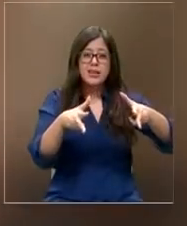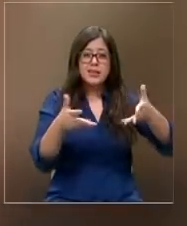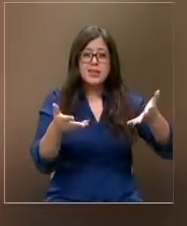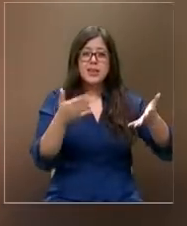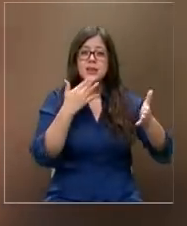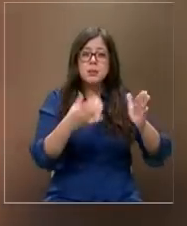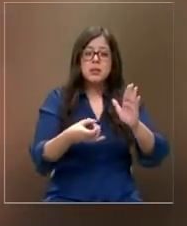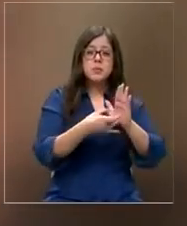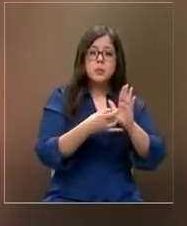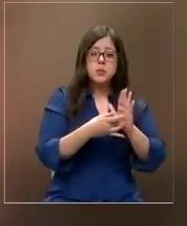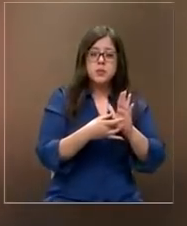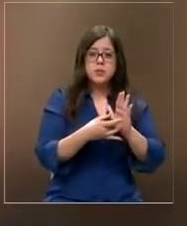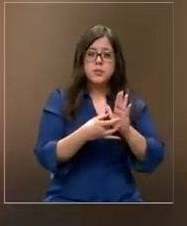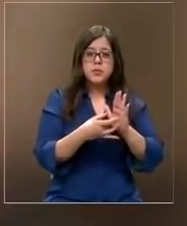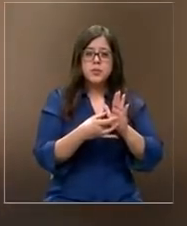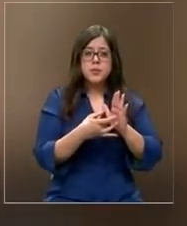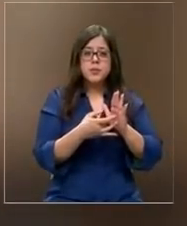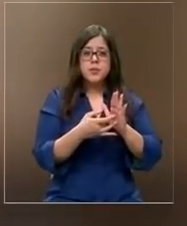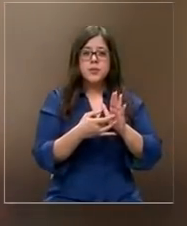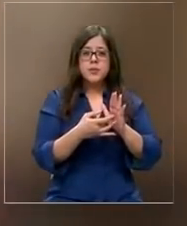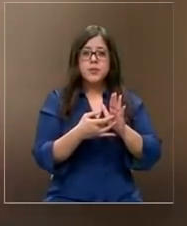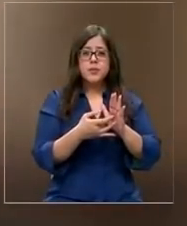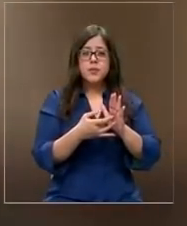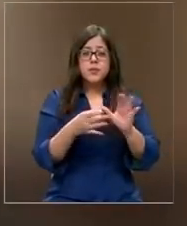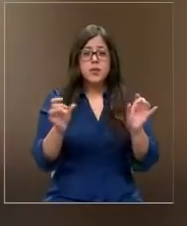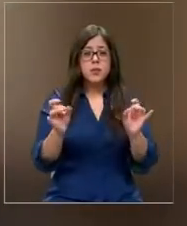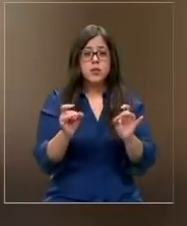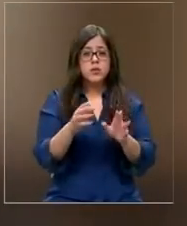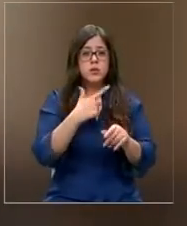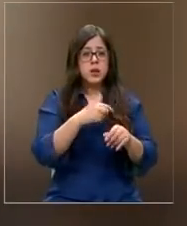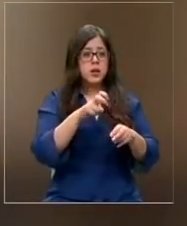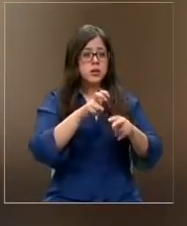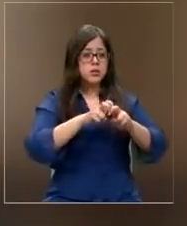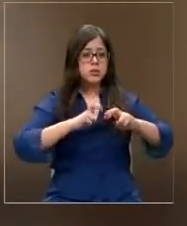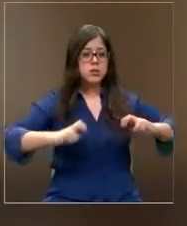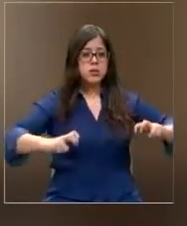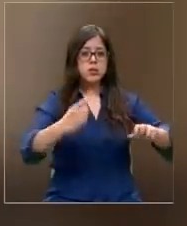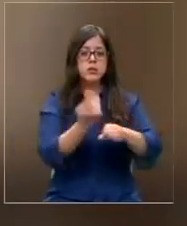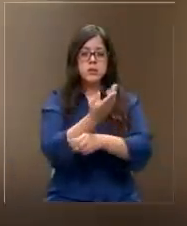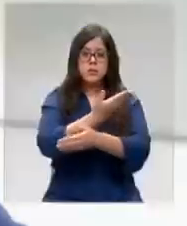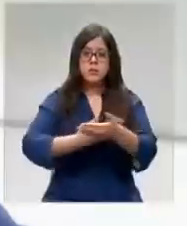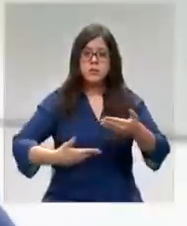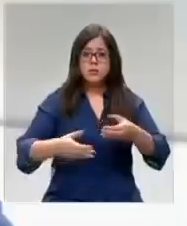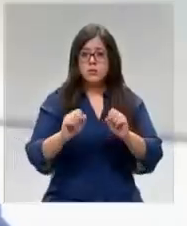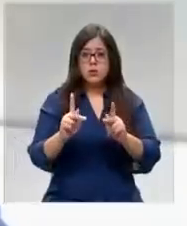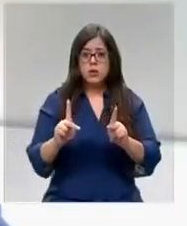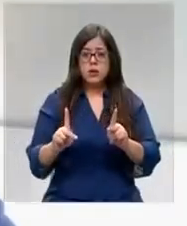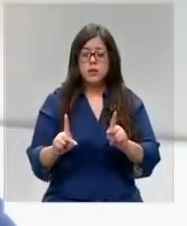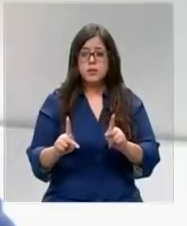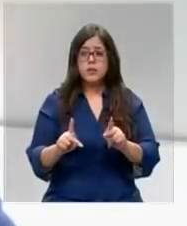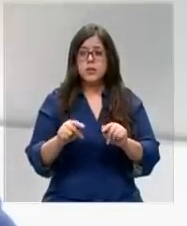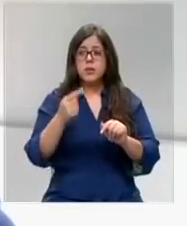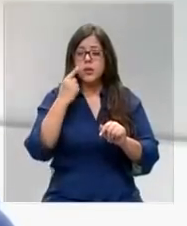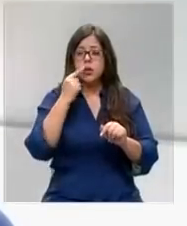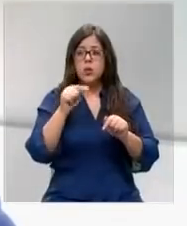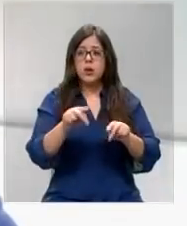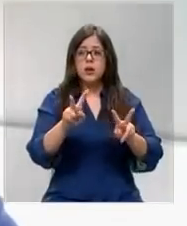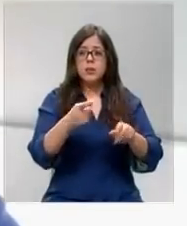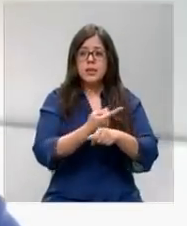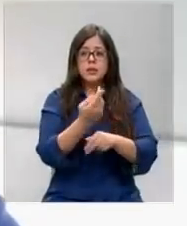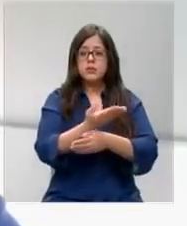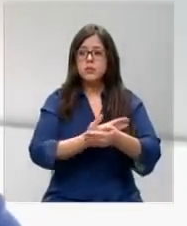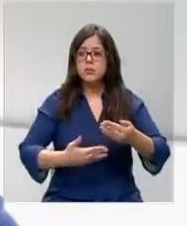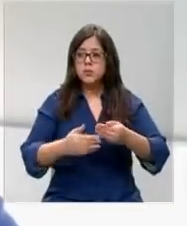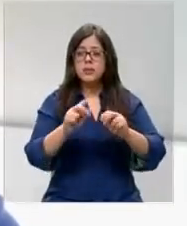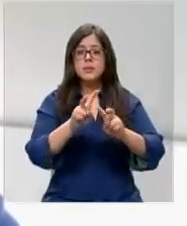crimen, el delito si quiere sentarse a dialogar, deje la salva. Mire, si usted hace un diálogo para te